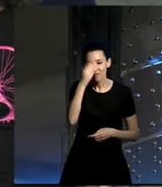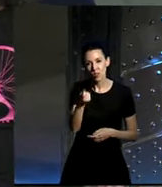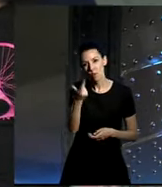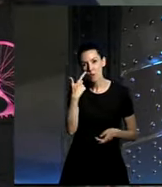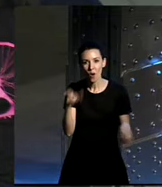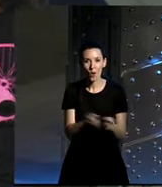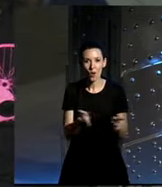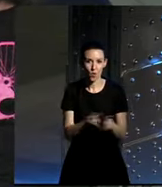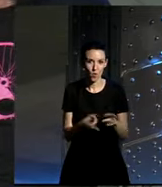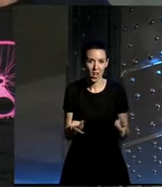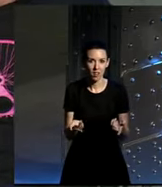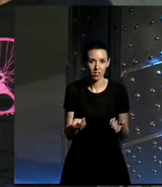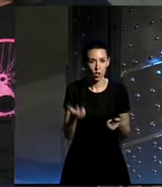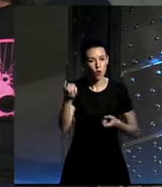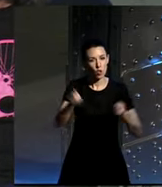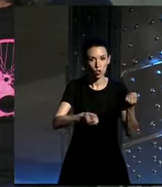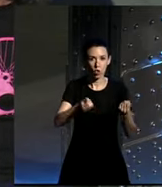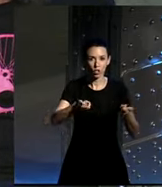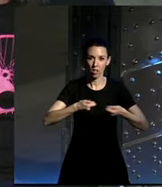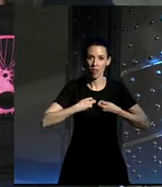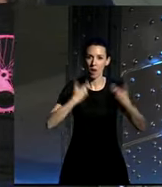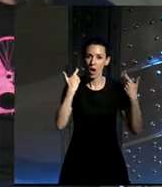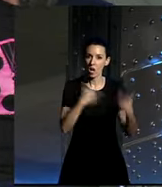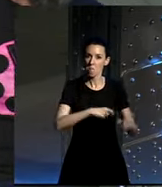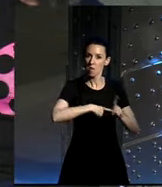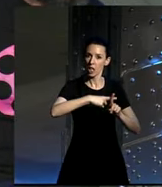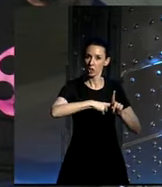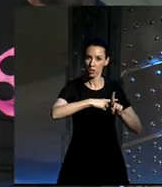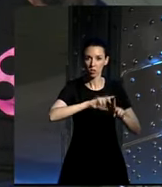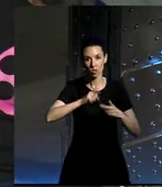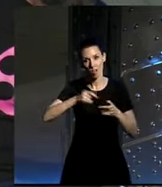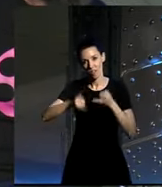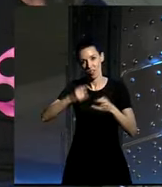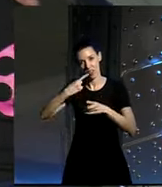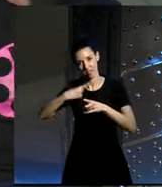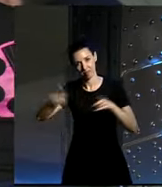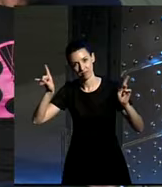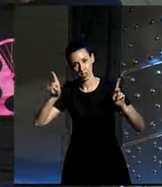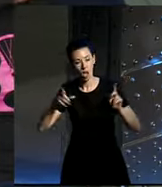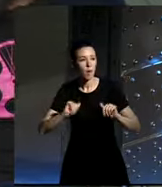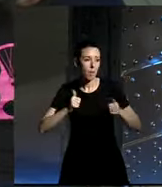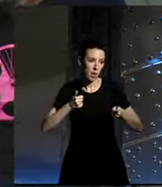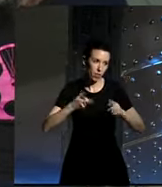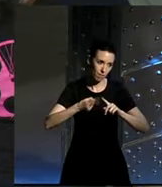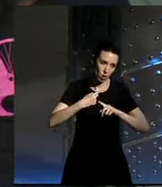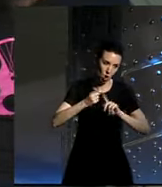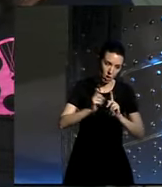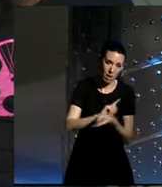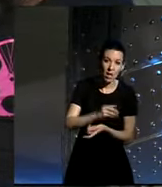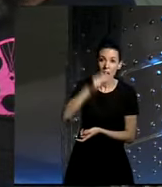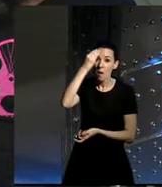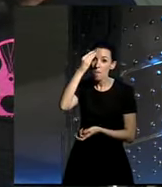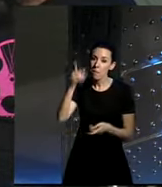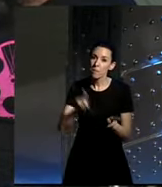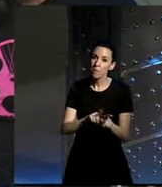los tiros es decir el coche da un estatus y la bicicleta da otro bueno pero estás pensando un poco a cambiar yo creo que sois